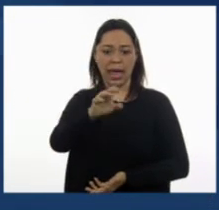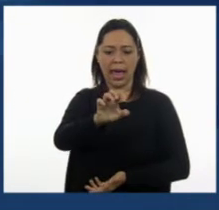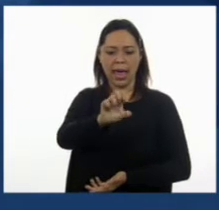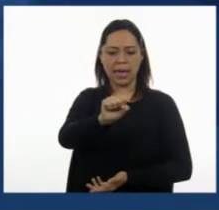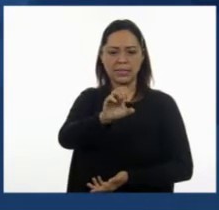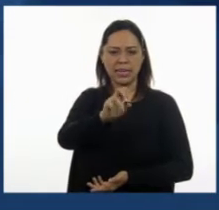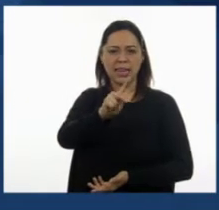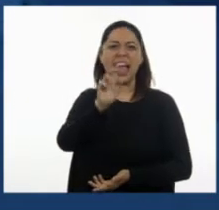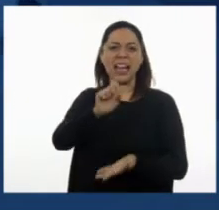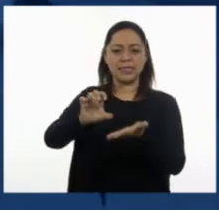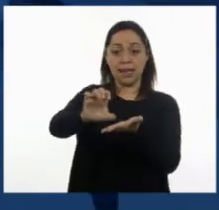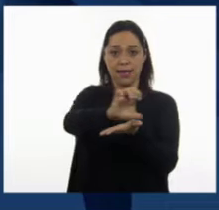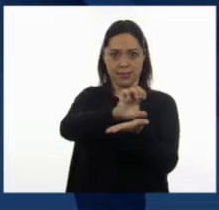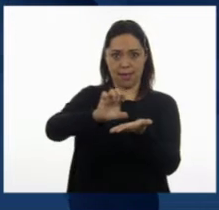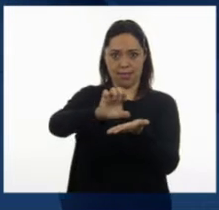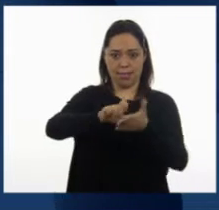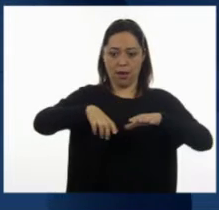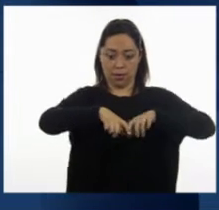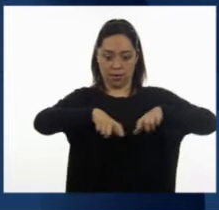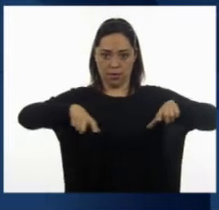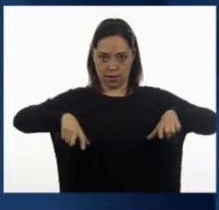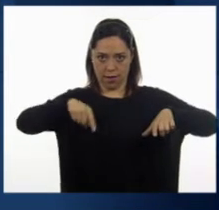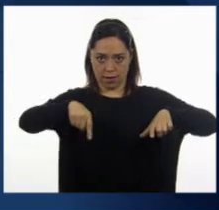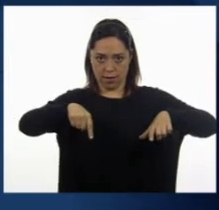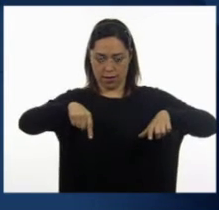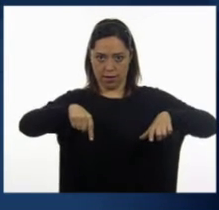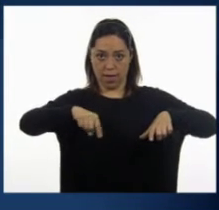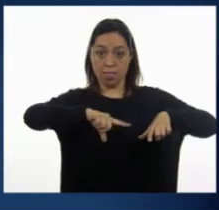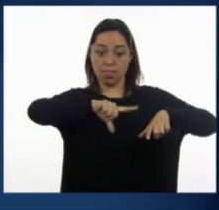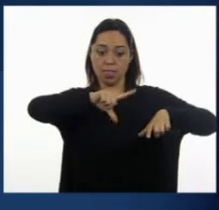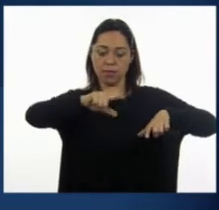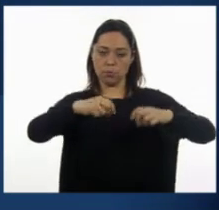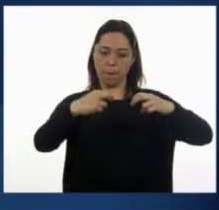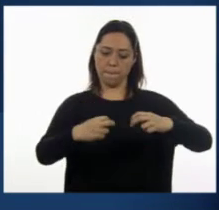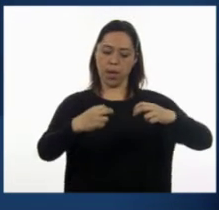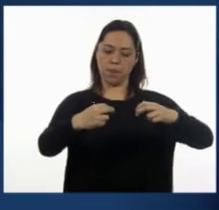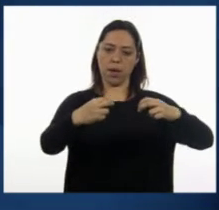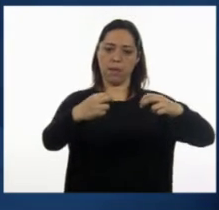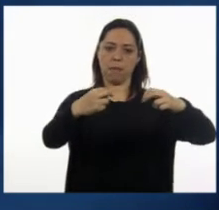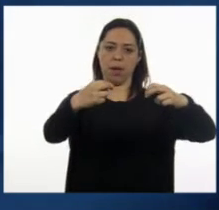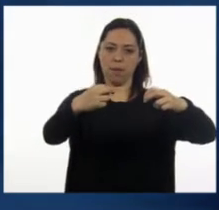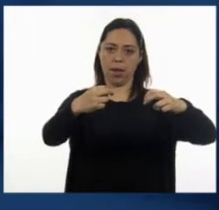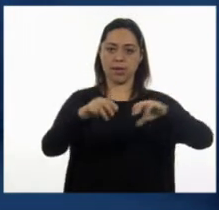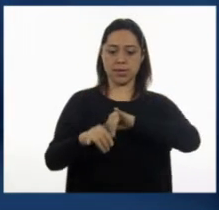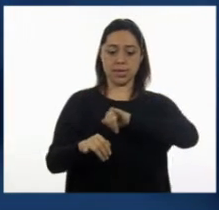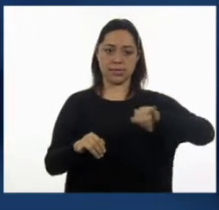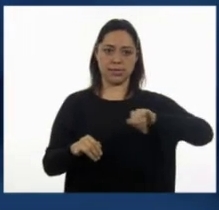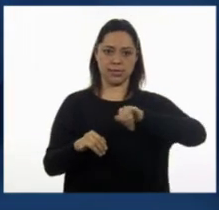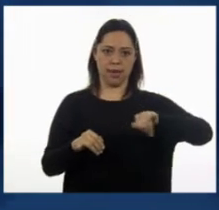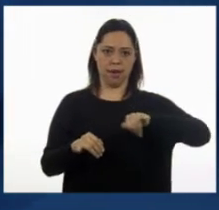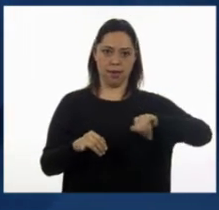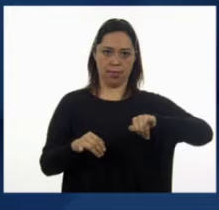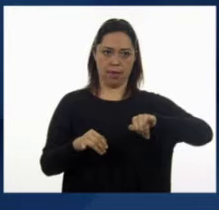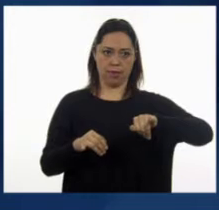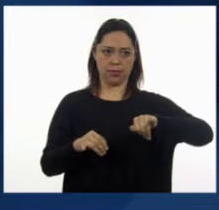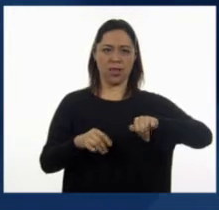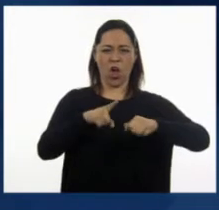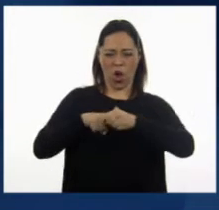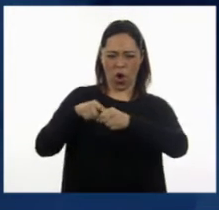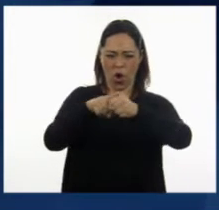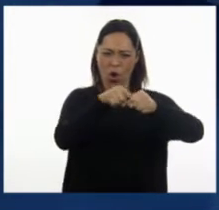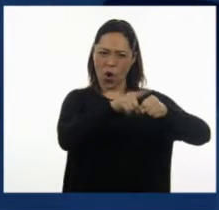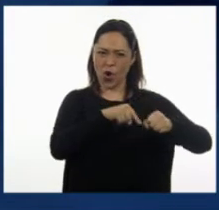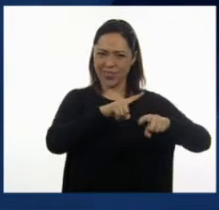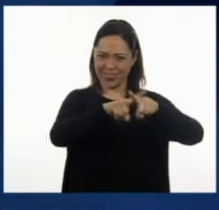actores van a representar la obra de teatro. También se ven las secciones del lado izquierdo de los asientos, señaladas con diferentes colores.